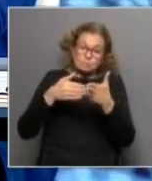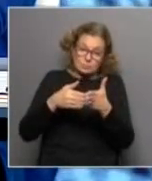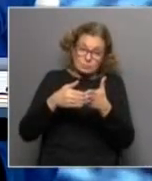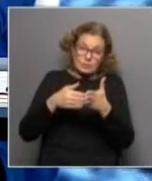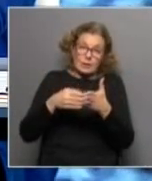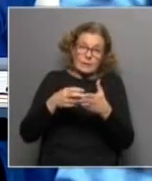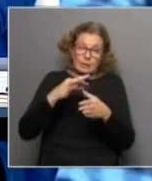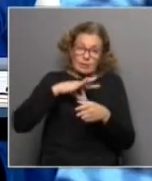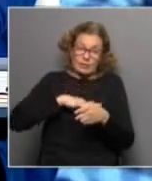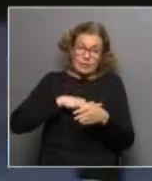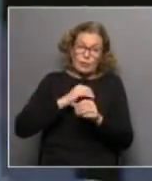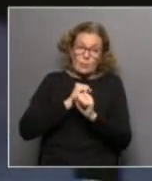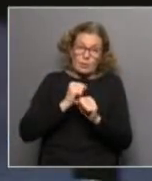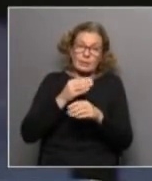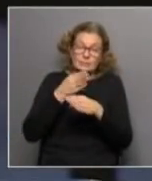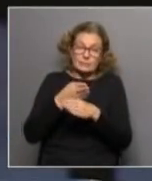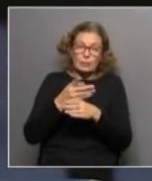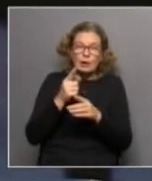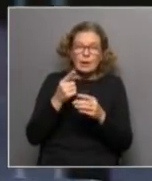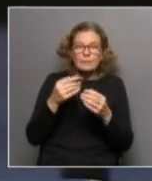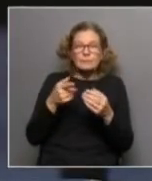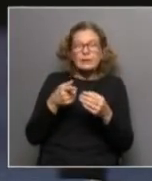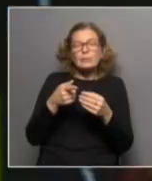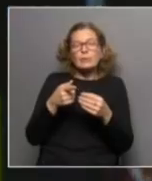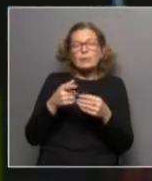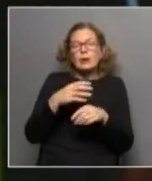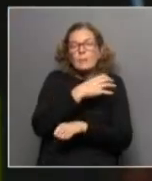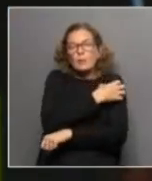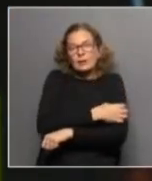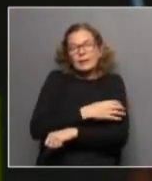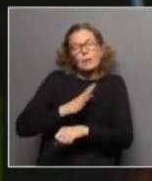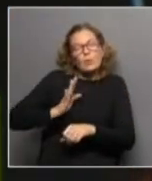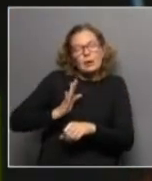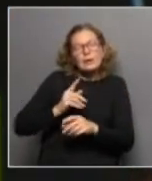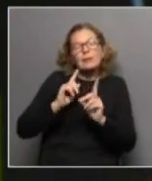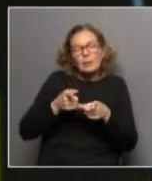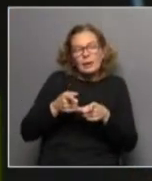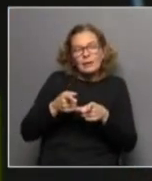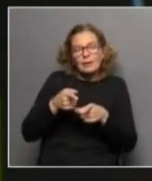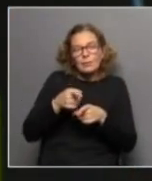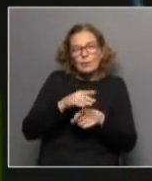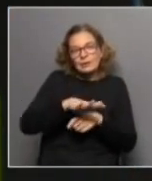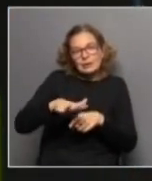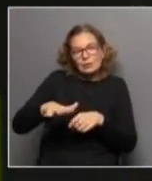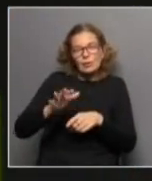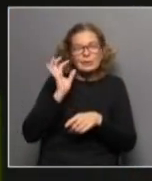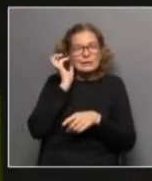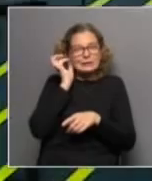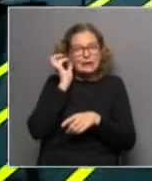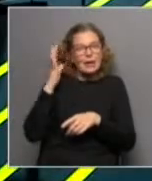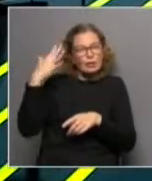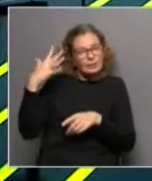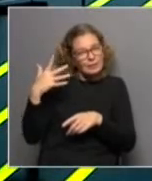en cuáles son los ingresos a los cuales pueden acceder. una cortita, ¿la feminización de la pobreza también repercute sobre niñas, niños y adolescentes?